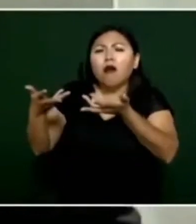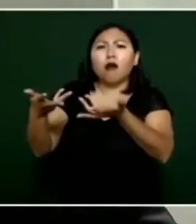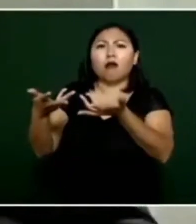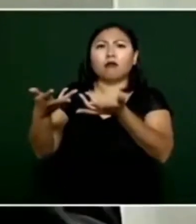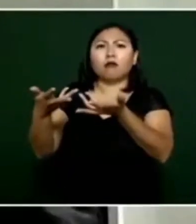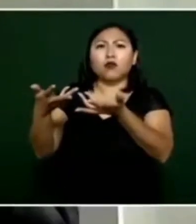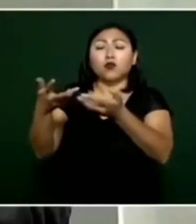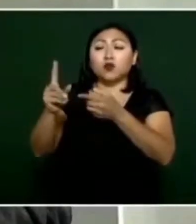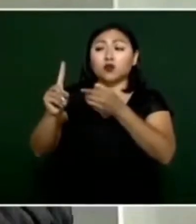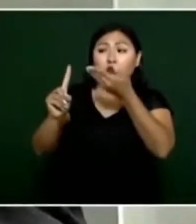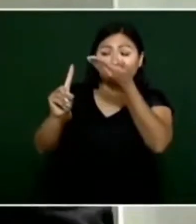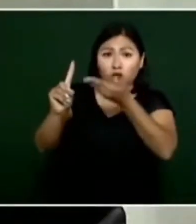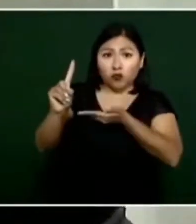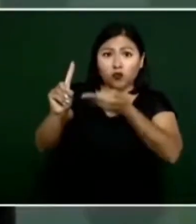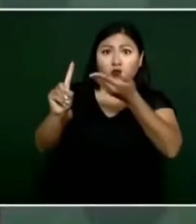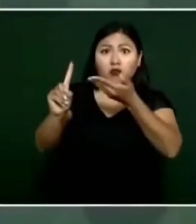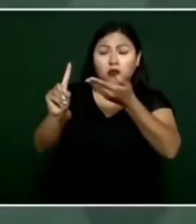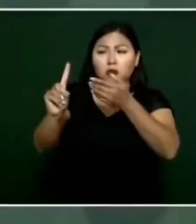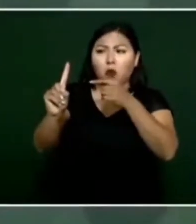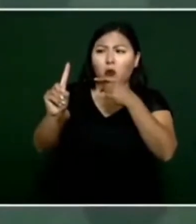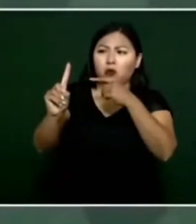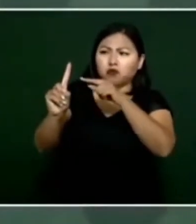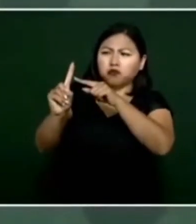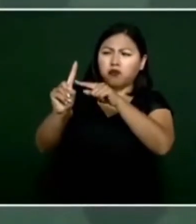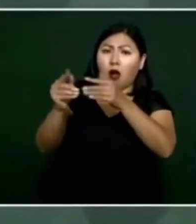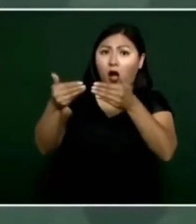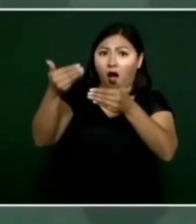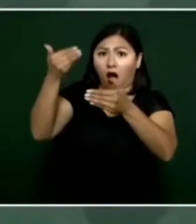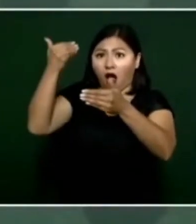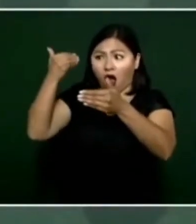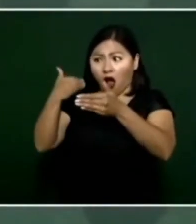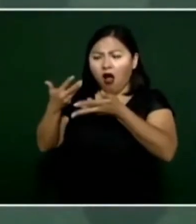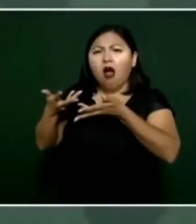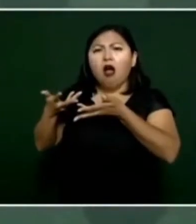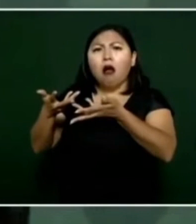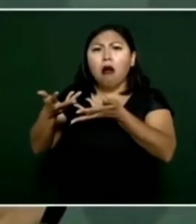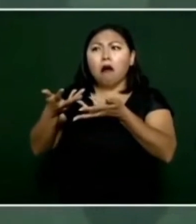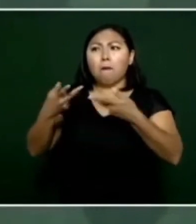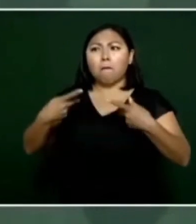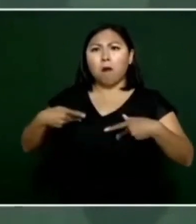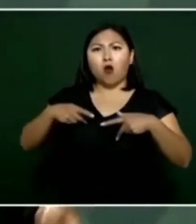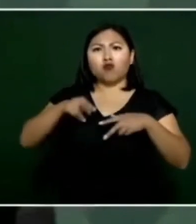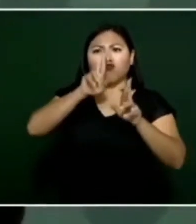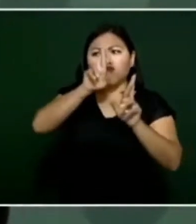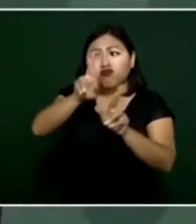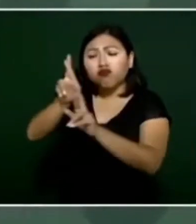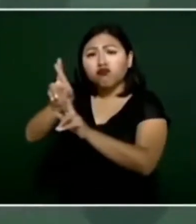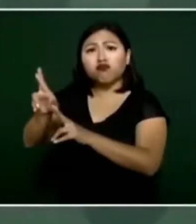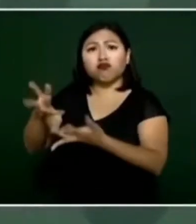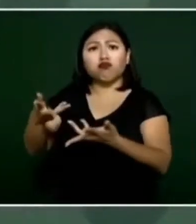que tiene respeto y amor al pueblo,